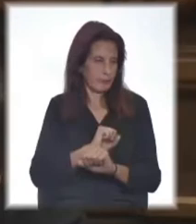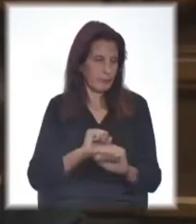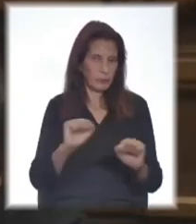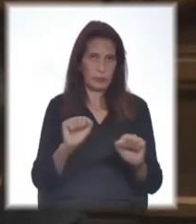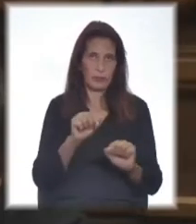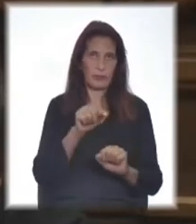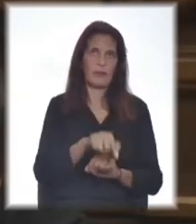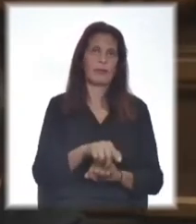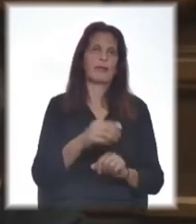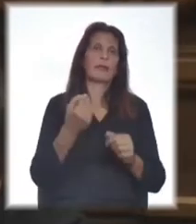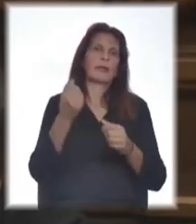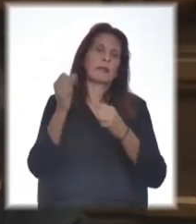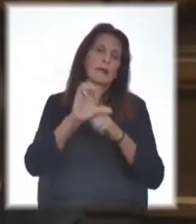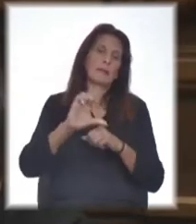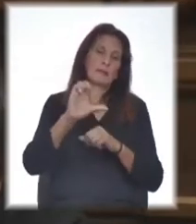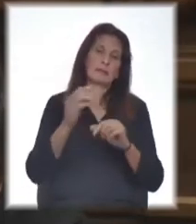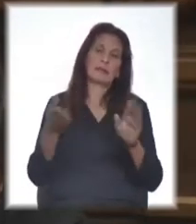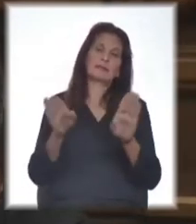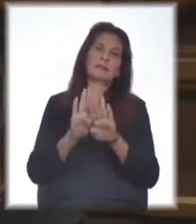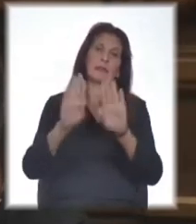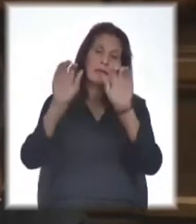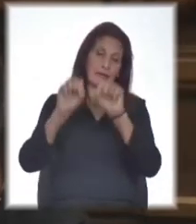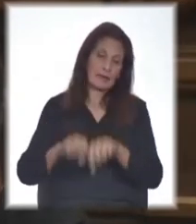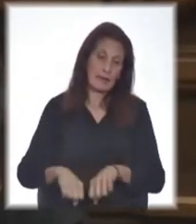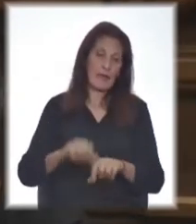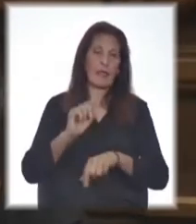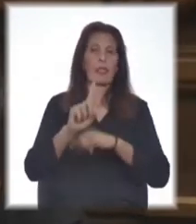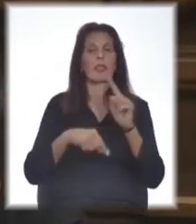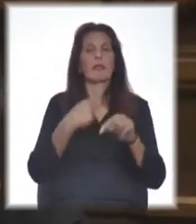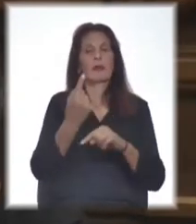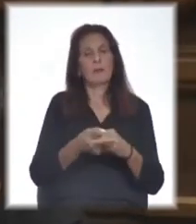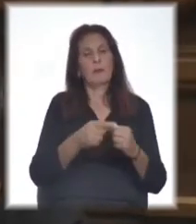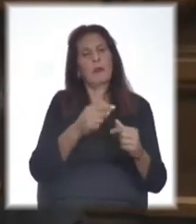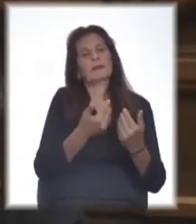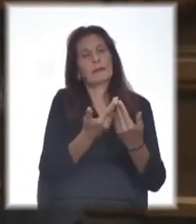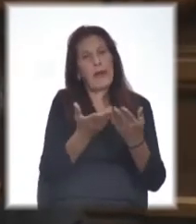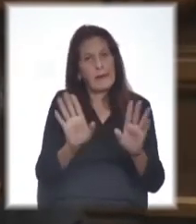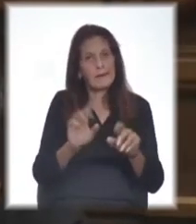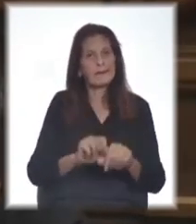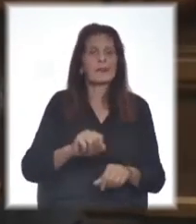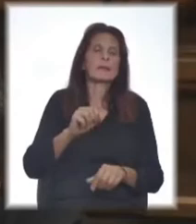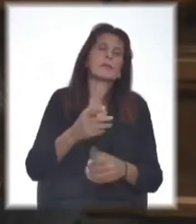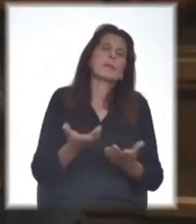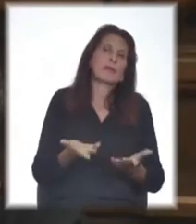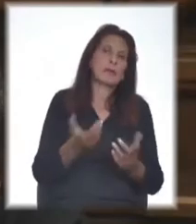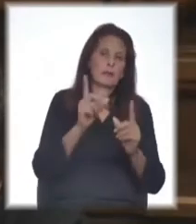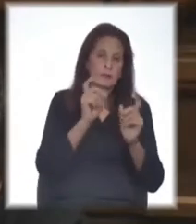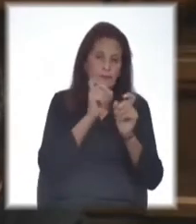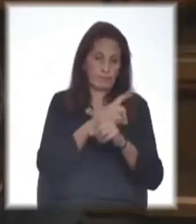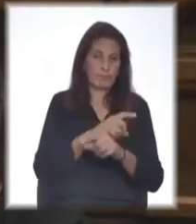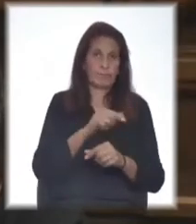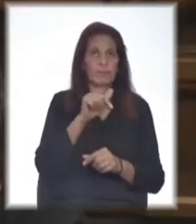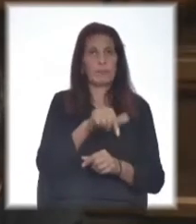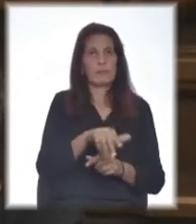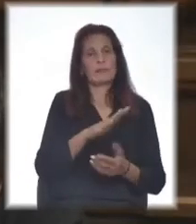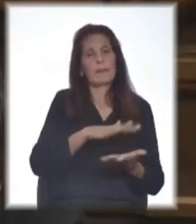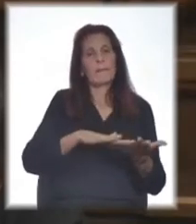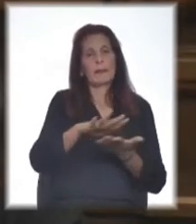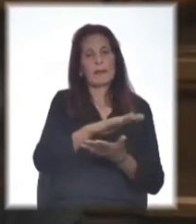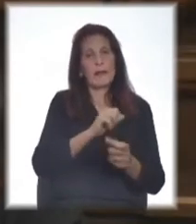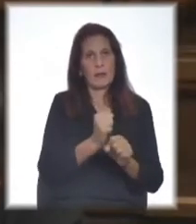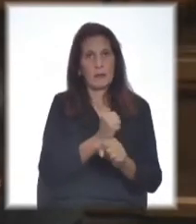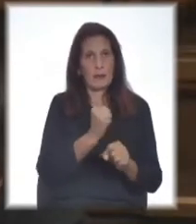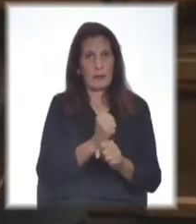Empresa que cierra, difícilmente vuelve a abrir. Trabajador que queda desocupado, difícilmente se reinserta en el mercado laboral.